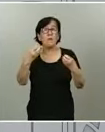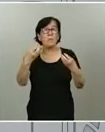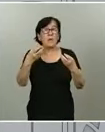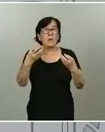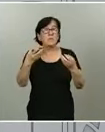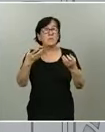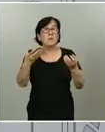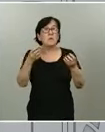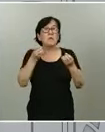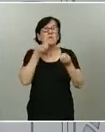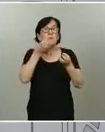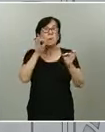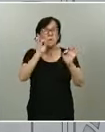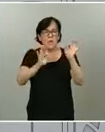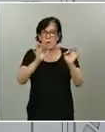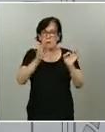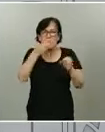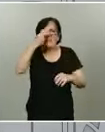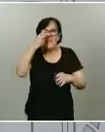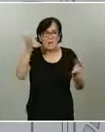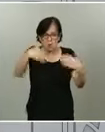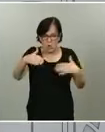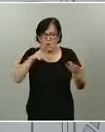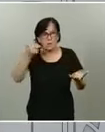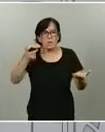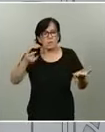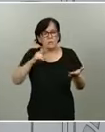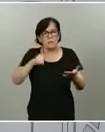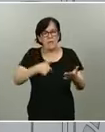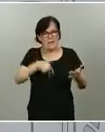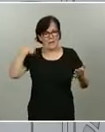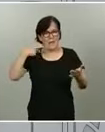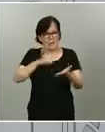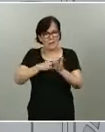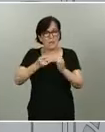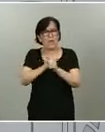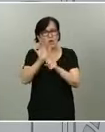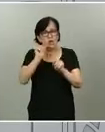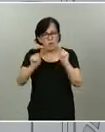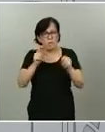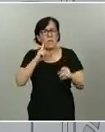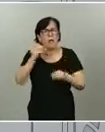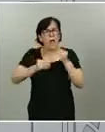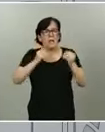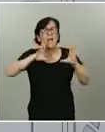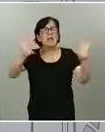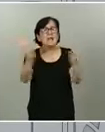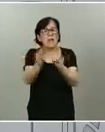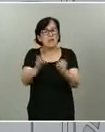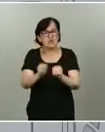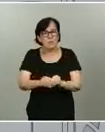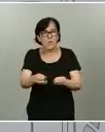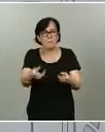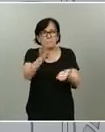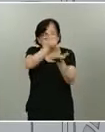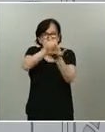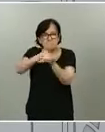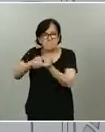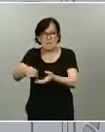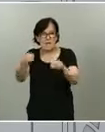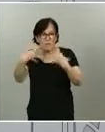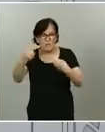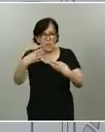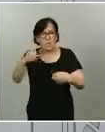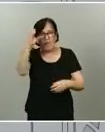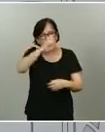hay informes técnicos genéricos sobre el coronavirus que tratamos de hacer resúmenes de la información científica que se va